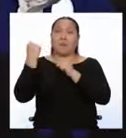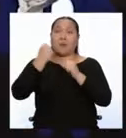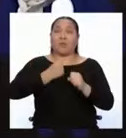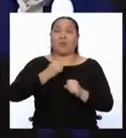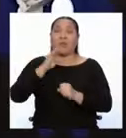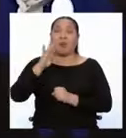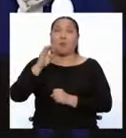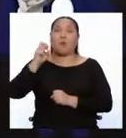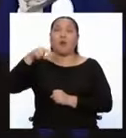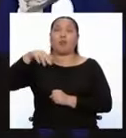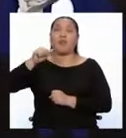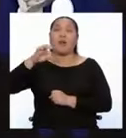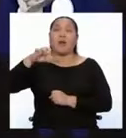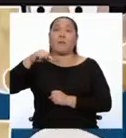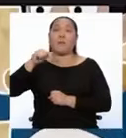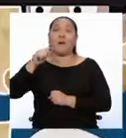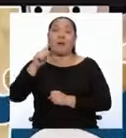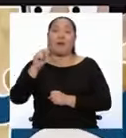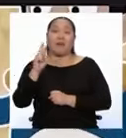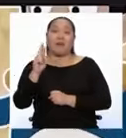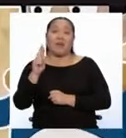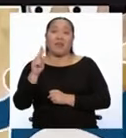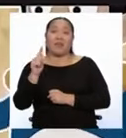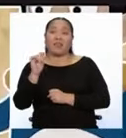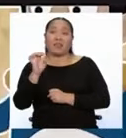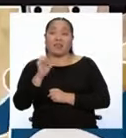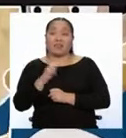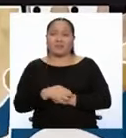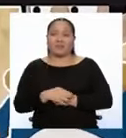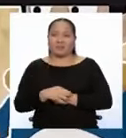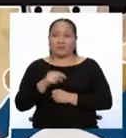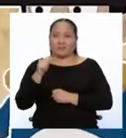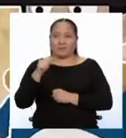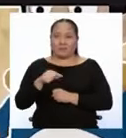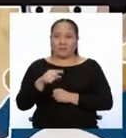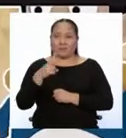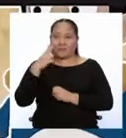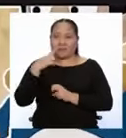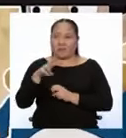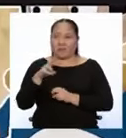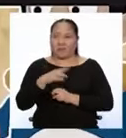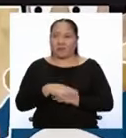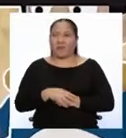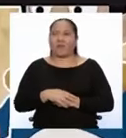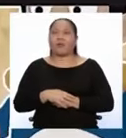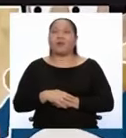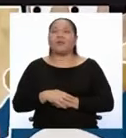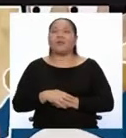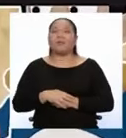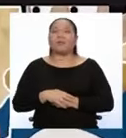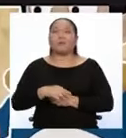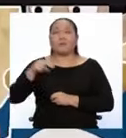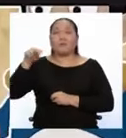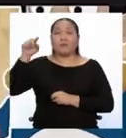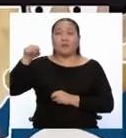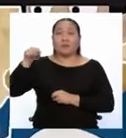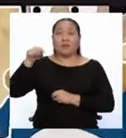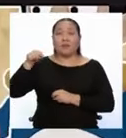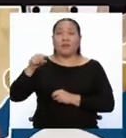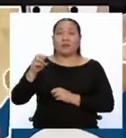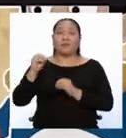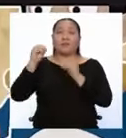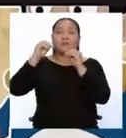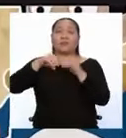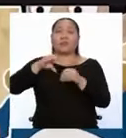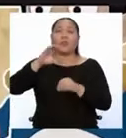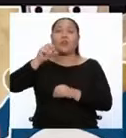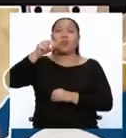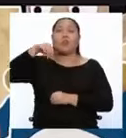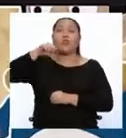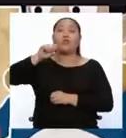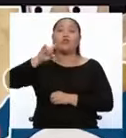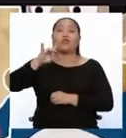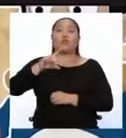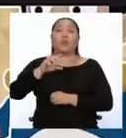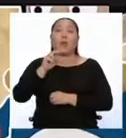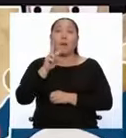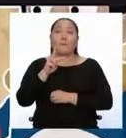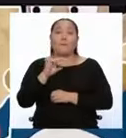Bonaparte. Como esto ocurría, ya sin roche, Napoleón es designado como cónsul vitalicio en